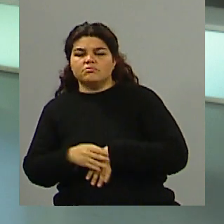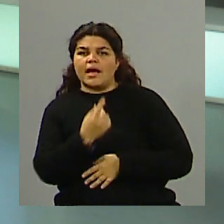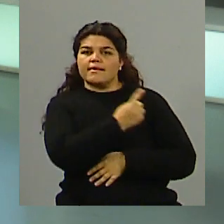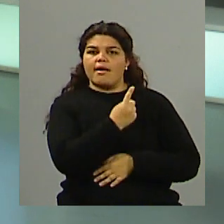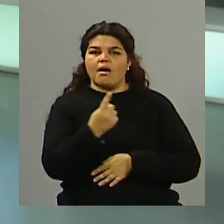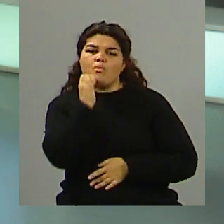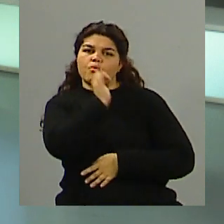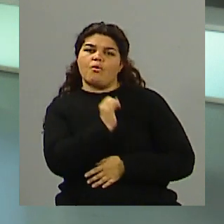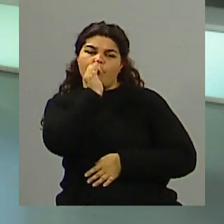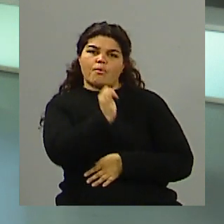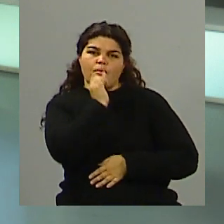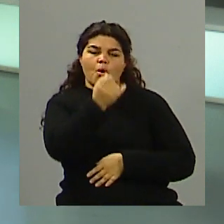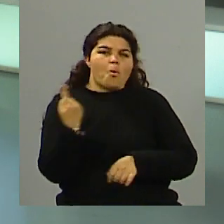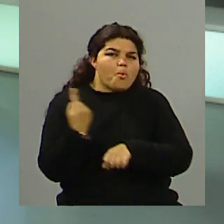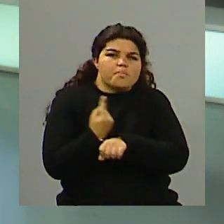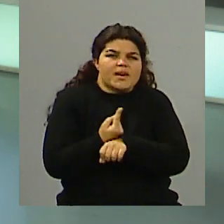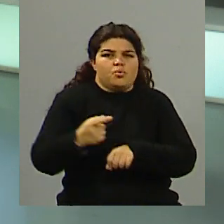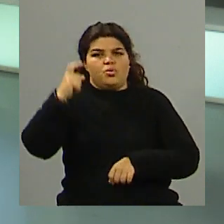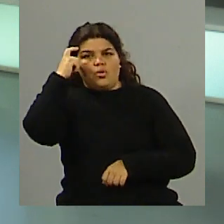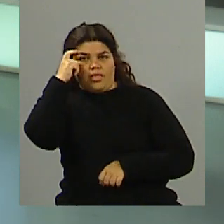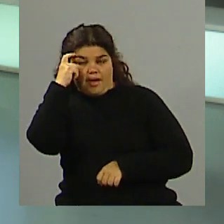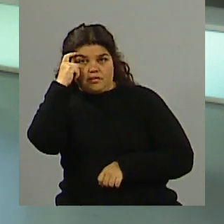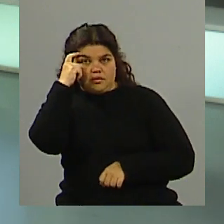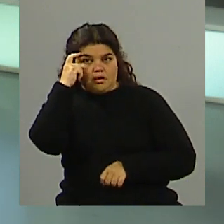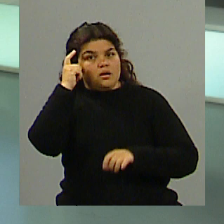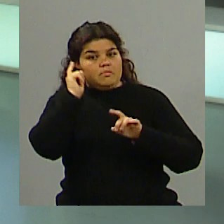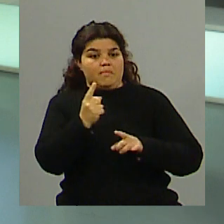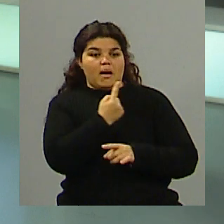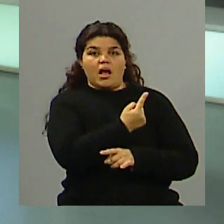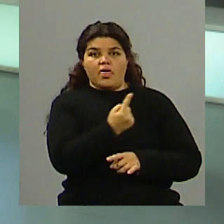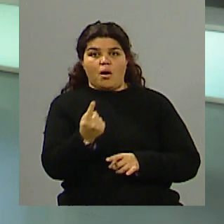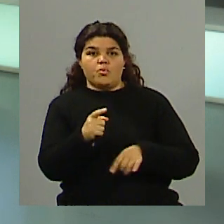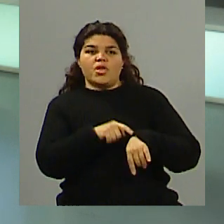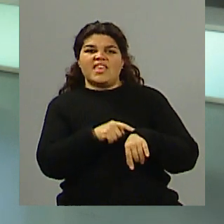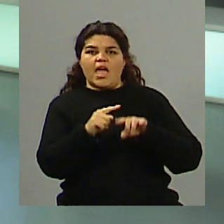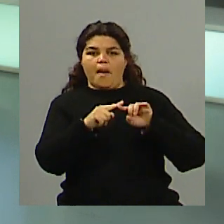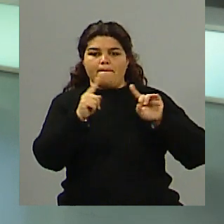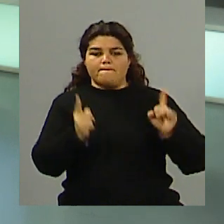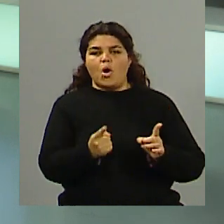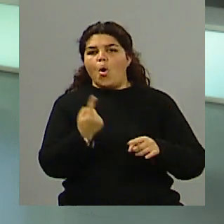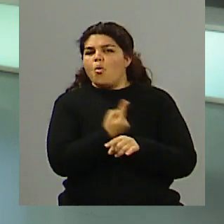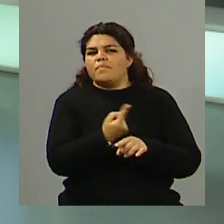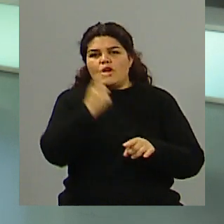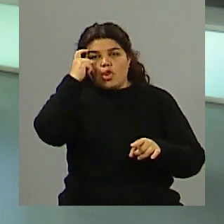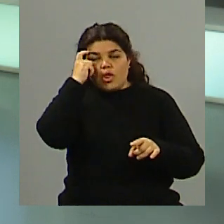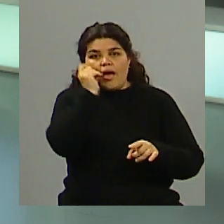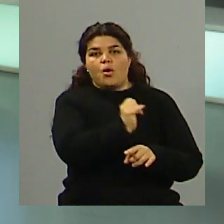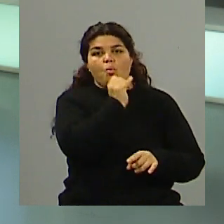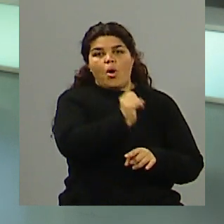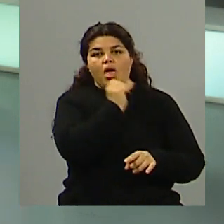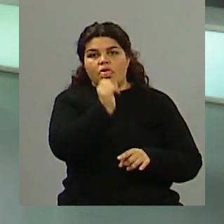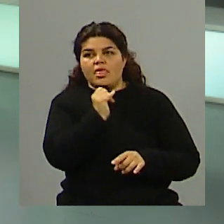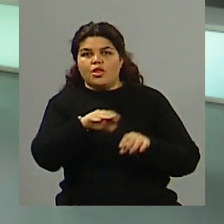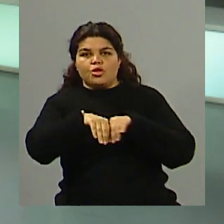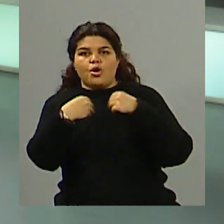cada uno de ellos, en donde en un minuto o diez realmente que era lo que les correspondía a cada uno para expresar en las diferentes temáticas que tuvieron.